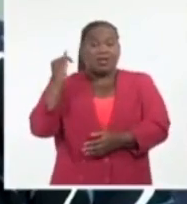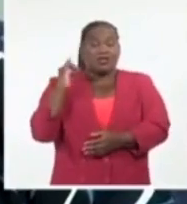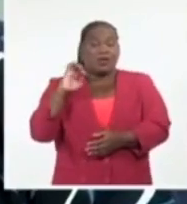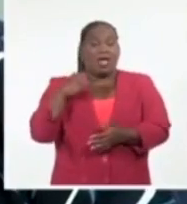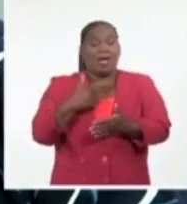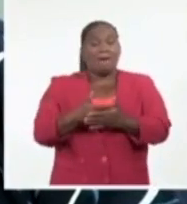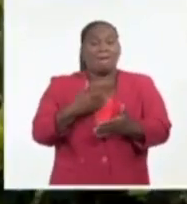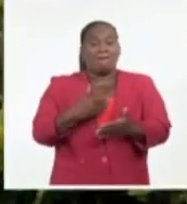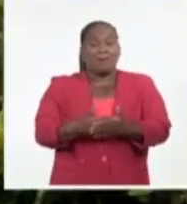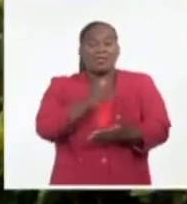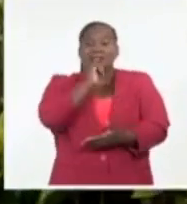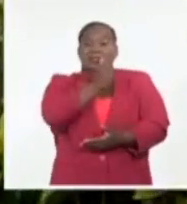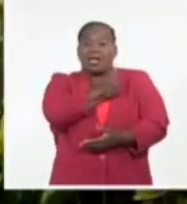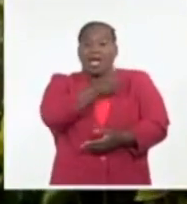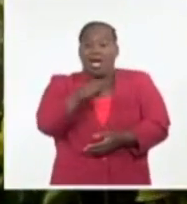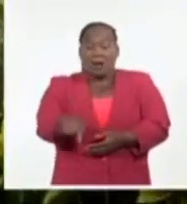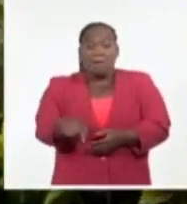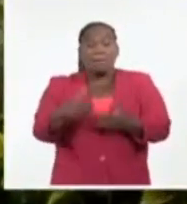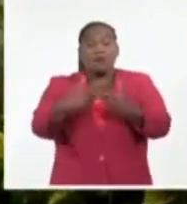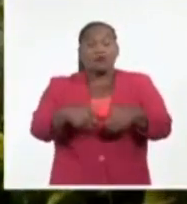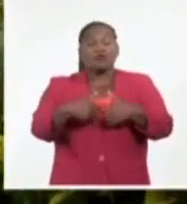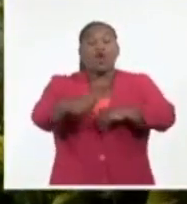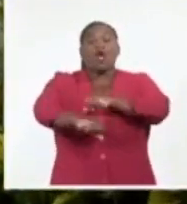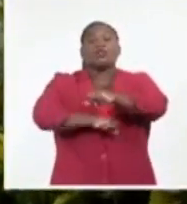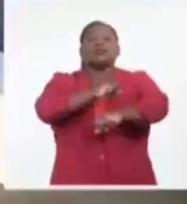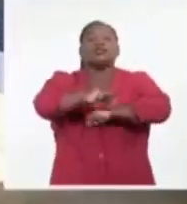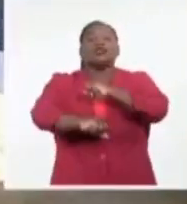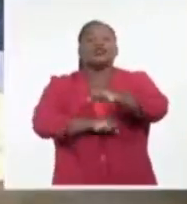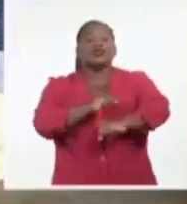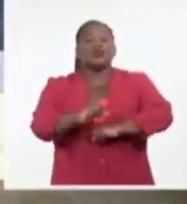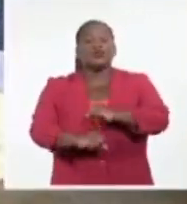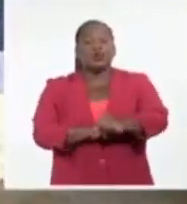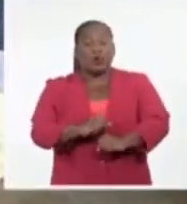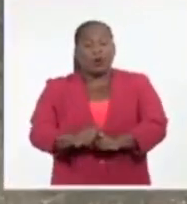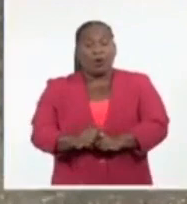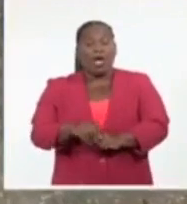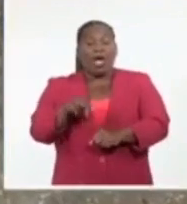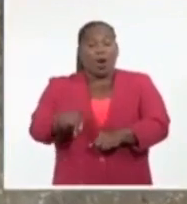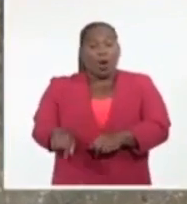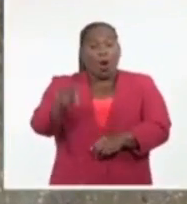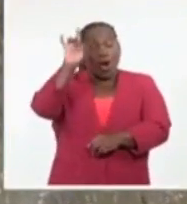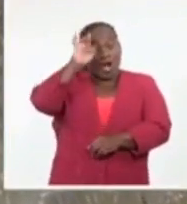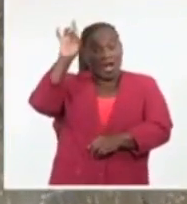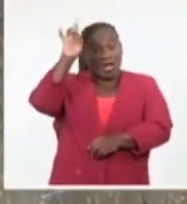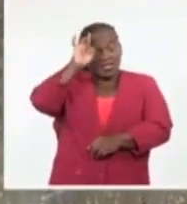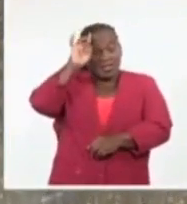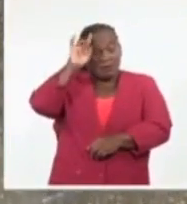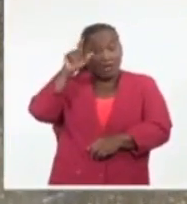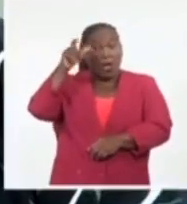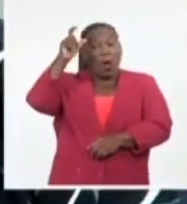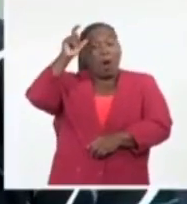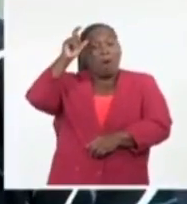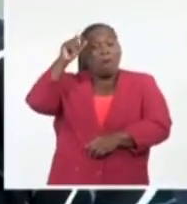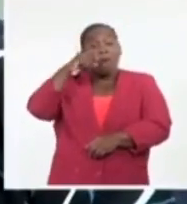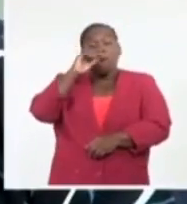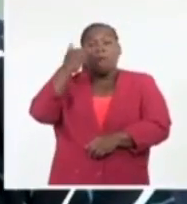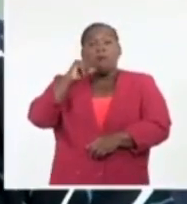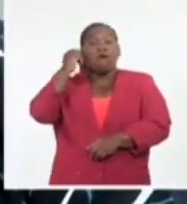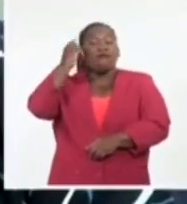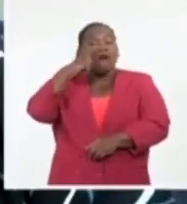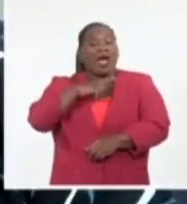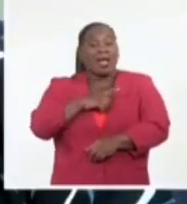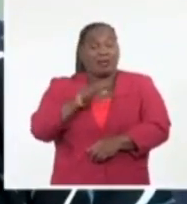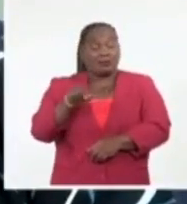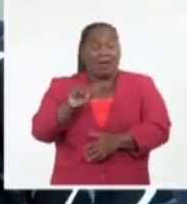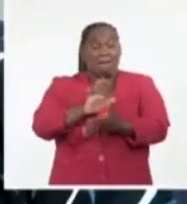pecuaria El Cangre para la producción de queso a partir de la leche de búfala y sus derivados. En la zona especial de desarrollo